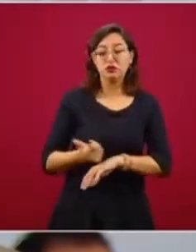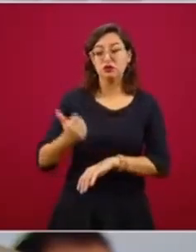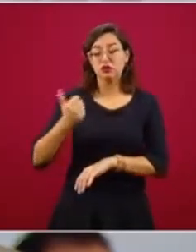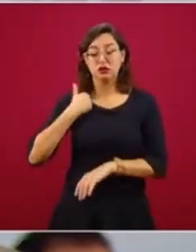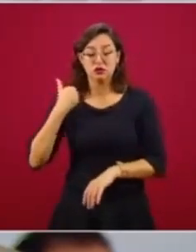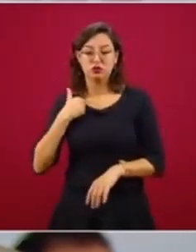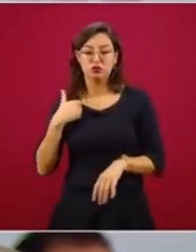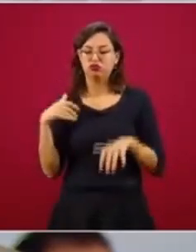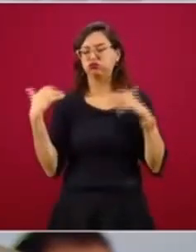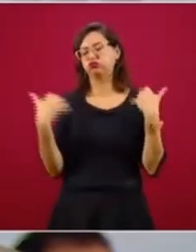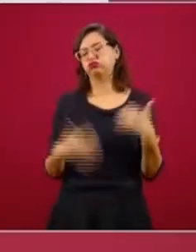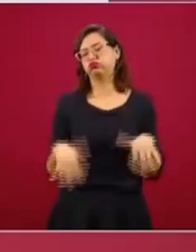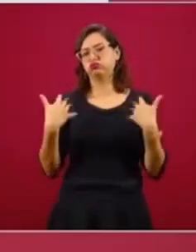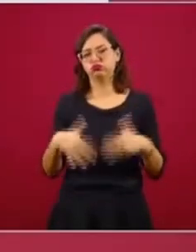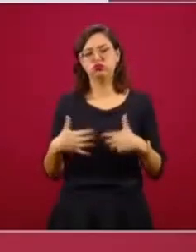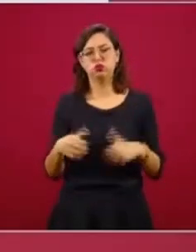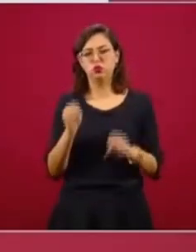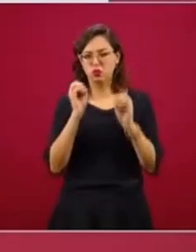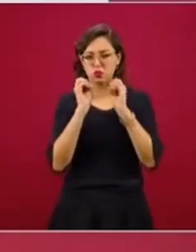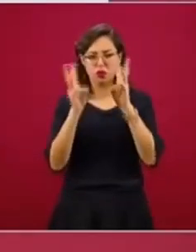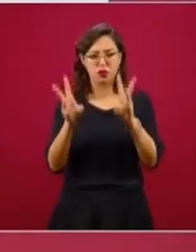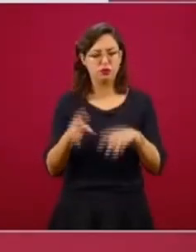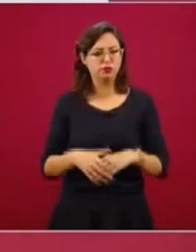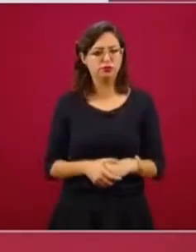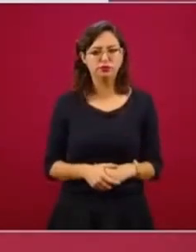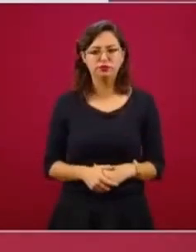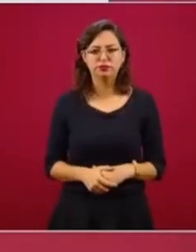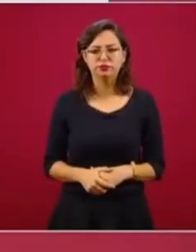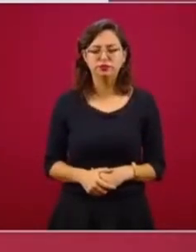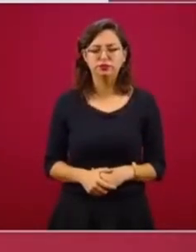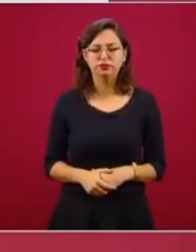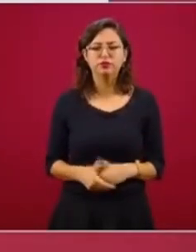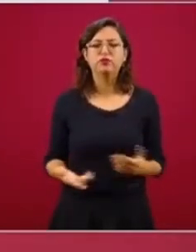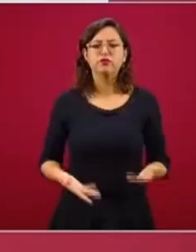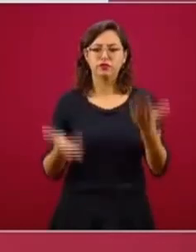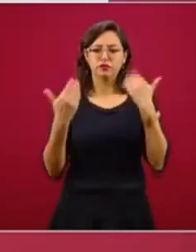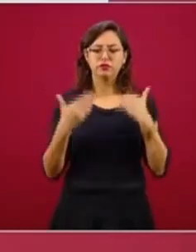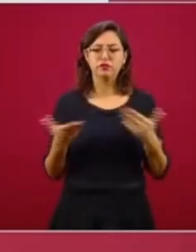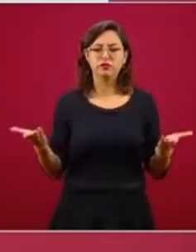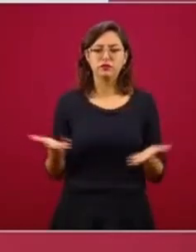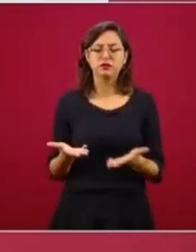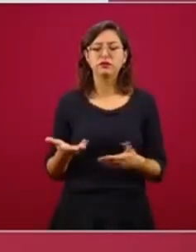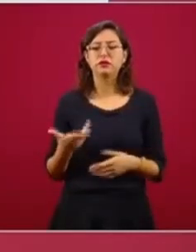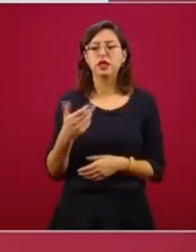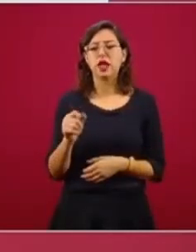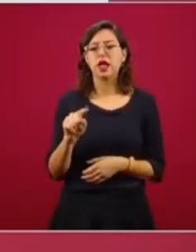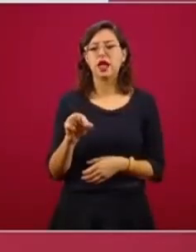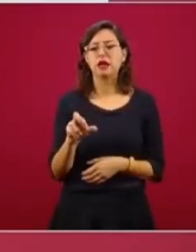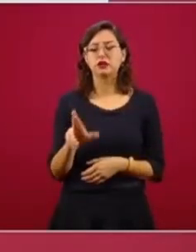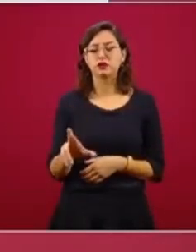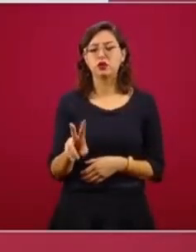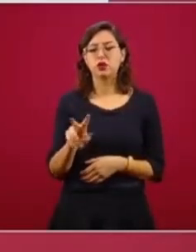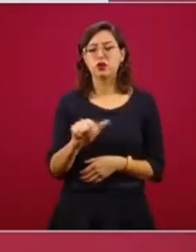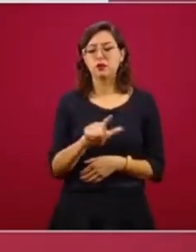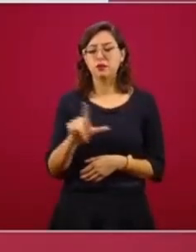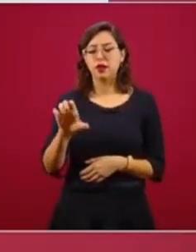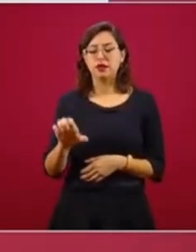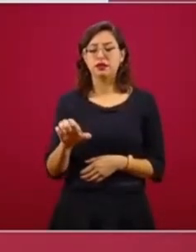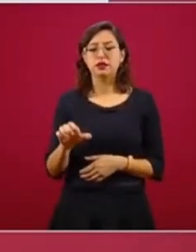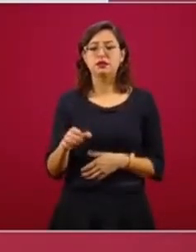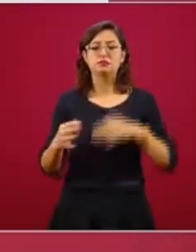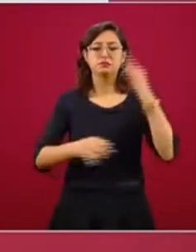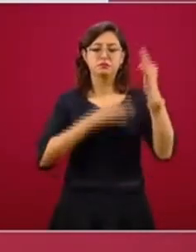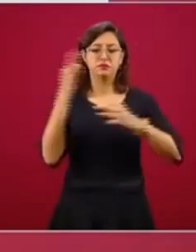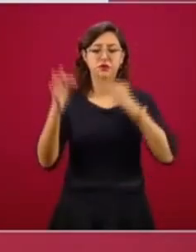una labor extraordinaria. Ahora le voy a pedir y le voy a hacer el uso de la palabra a Héctor Valle, que nos va a informar dos muy buenas